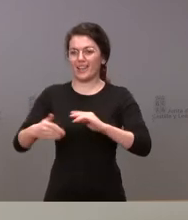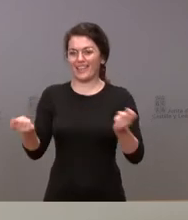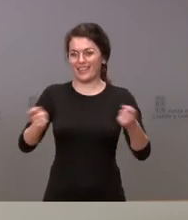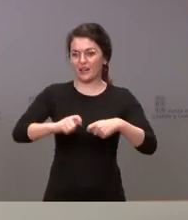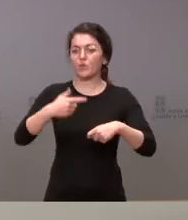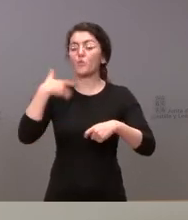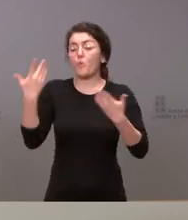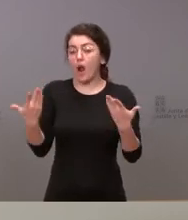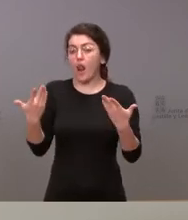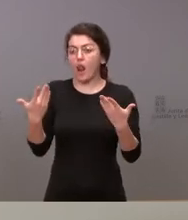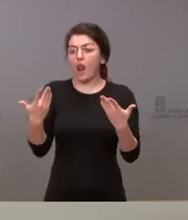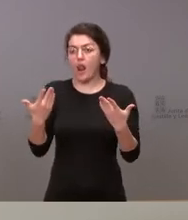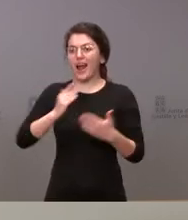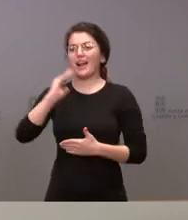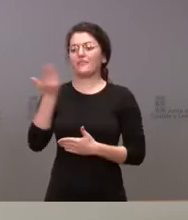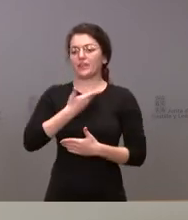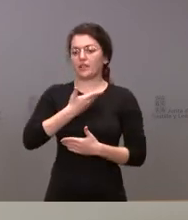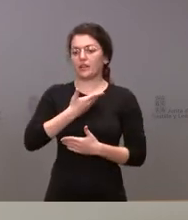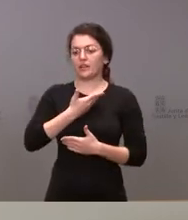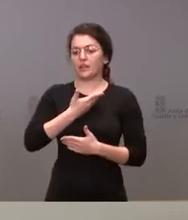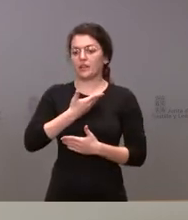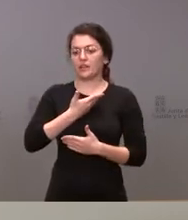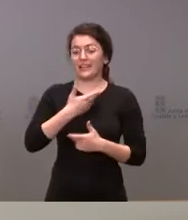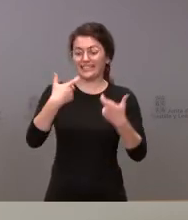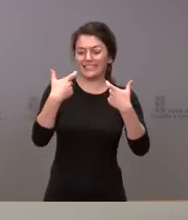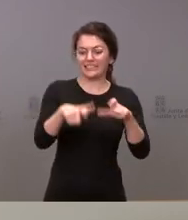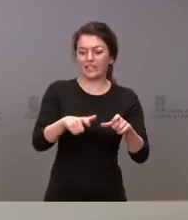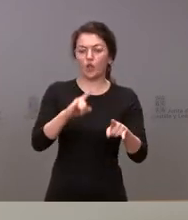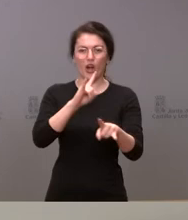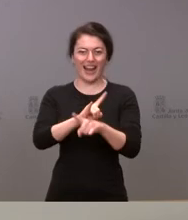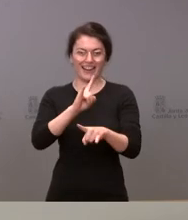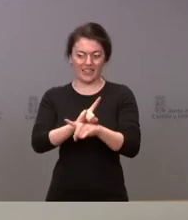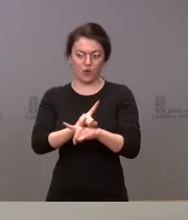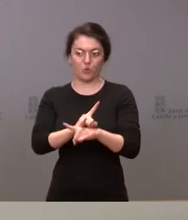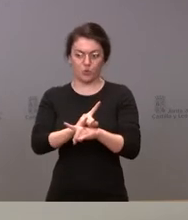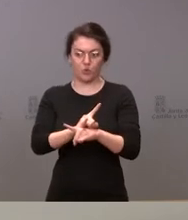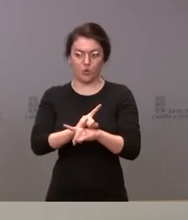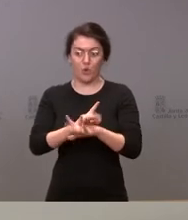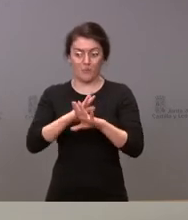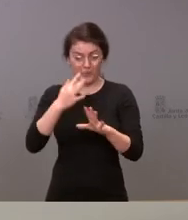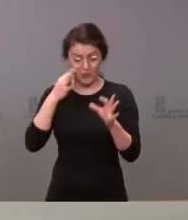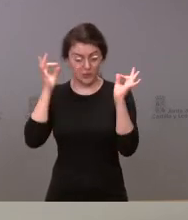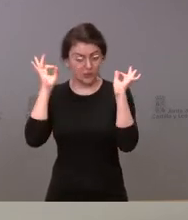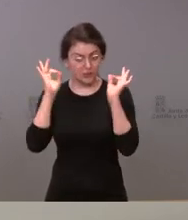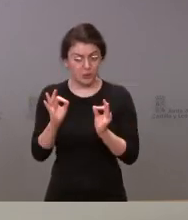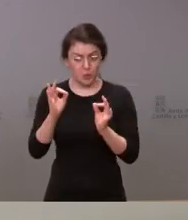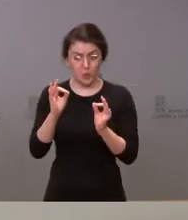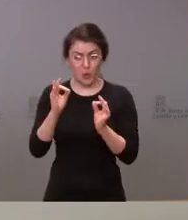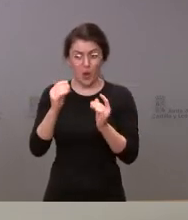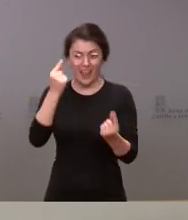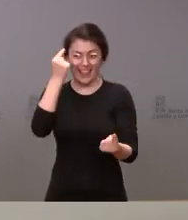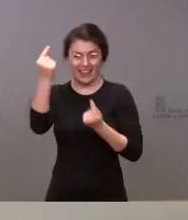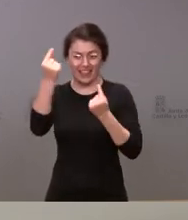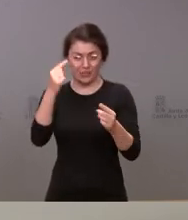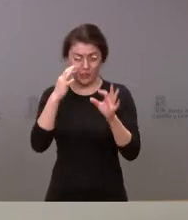y el vinculado también al ámbito del sector cárnico. Pero no me atrevo a decir cifras precisas de nuestras exportaciones a